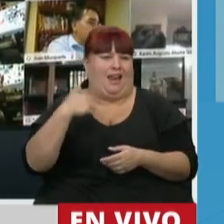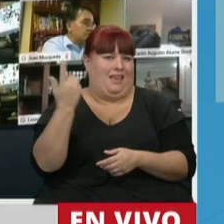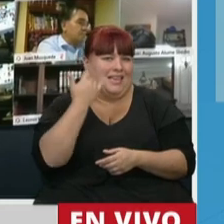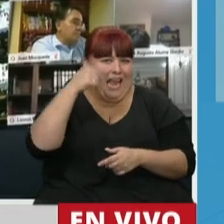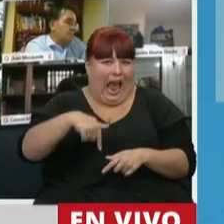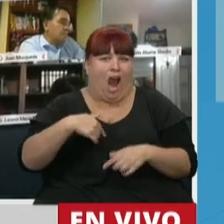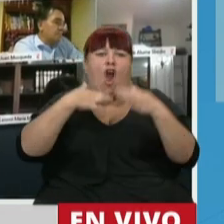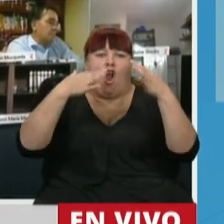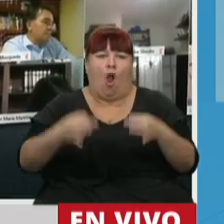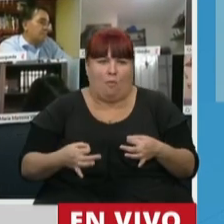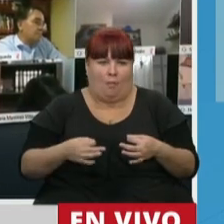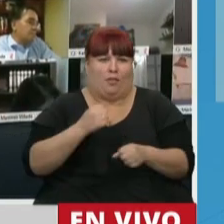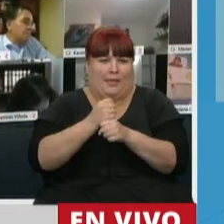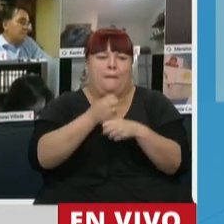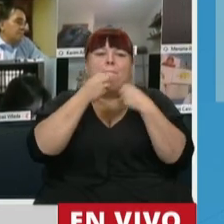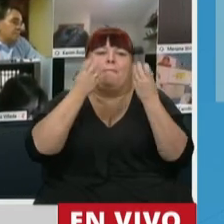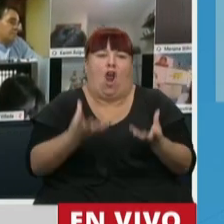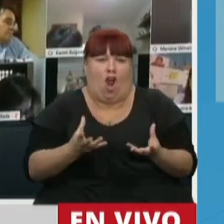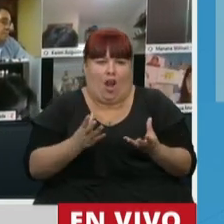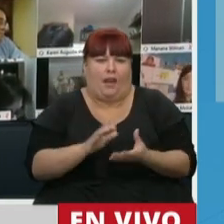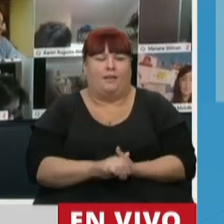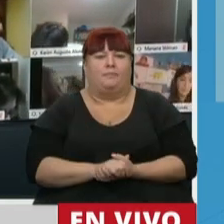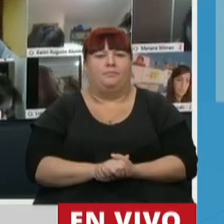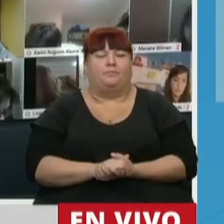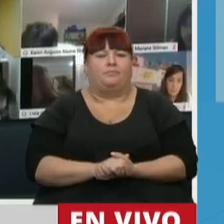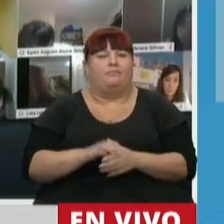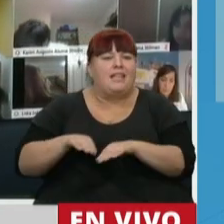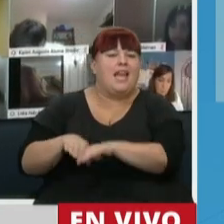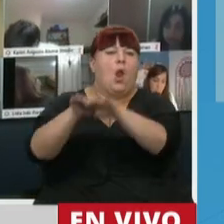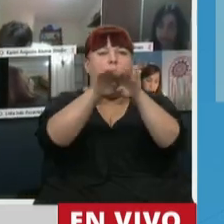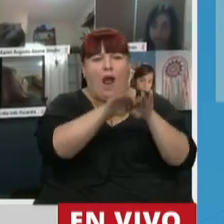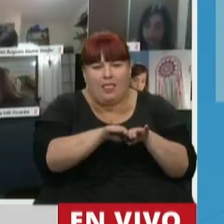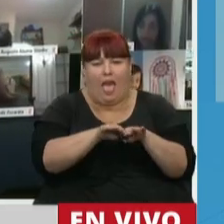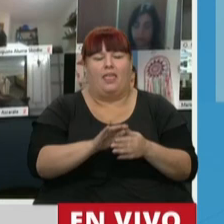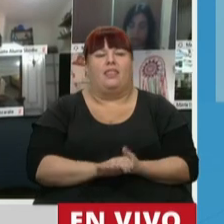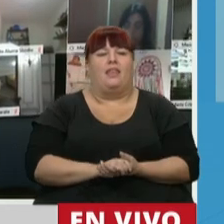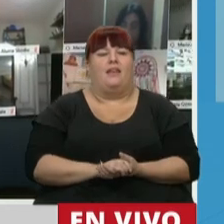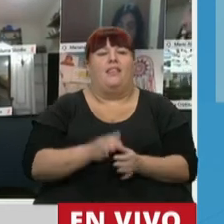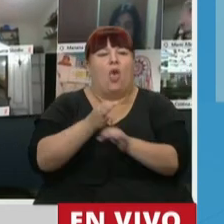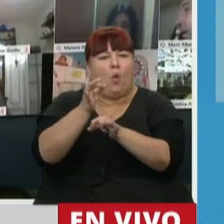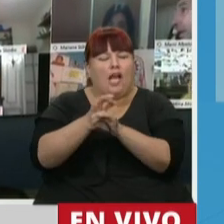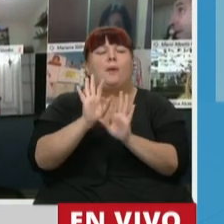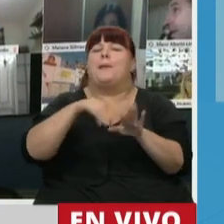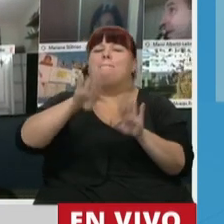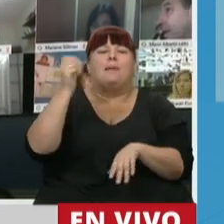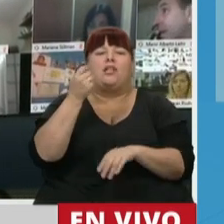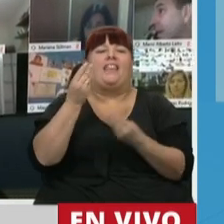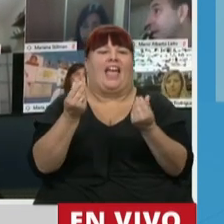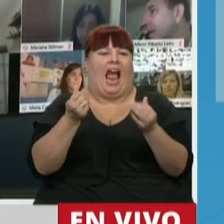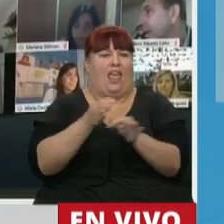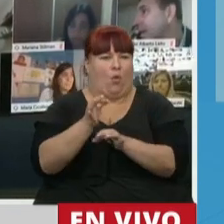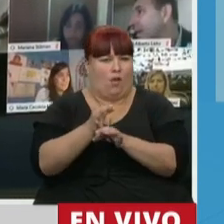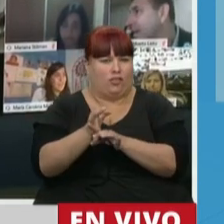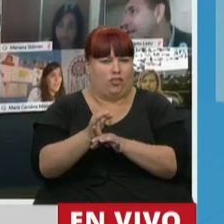comprometiéndonos a hacer, mejorar la equidad, la igualdad educativa, pero por sobre todo la calidad